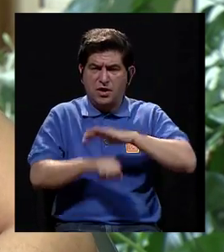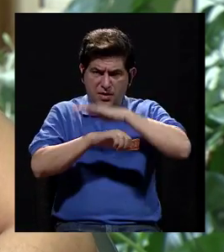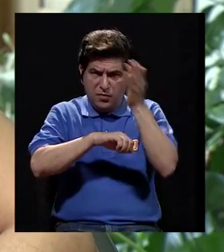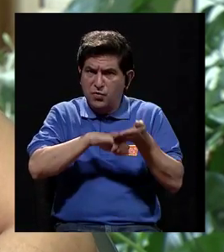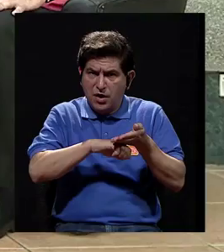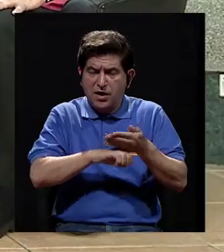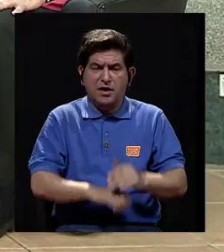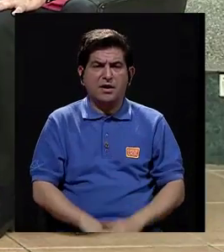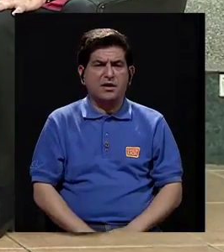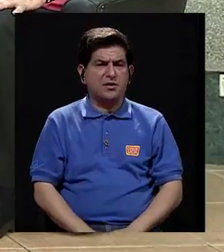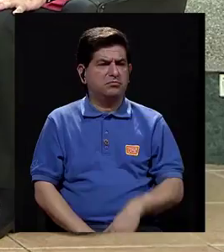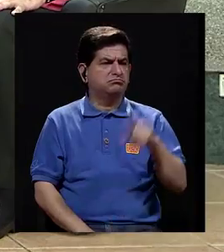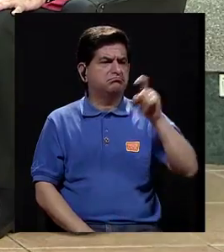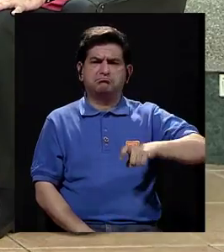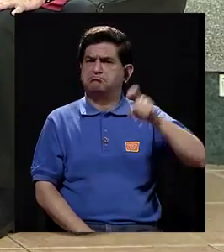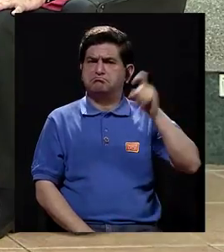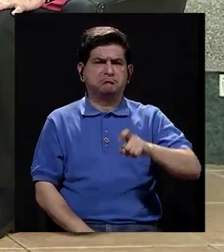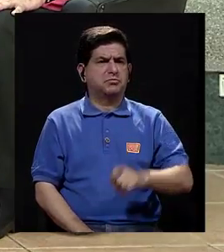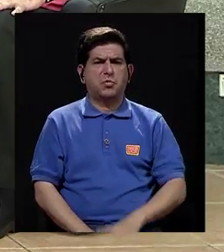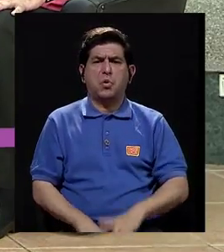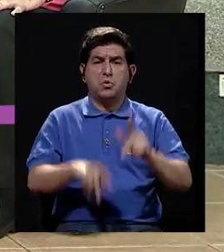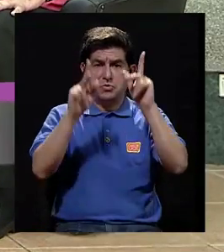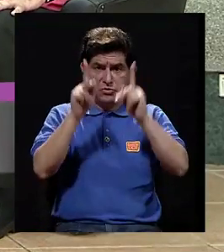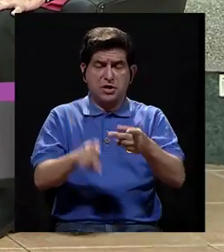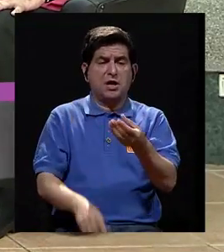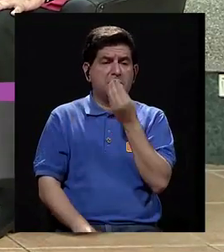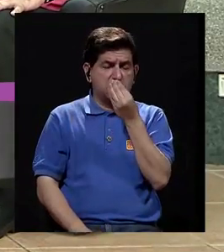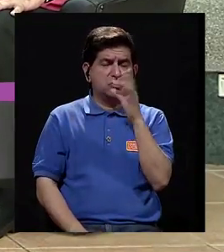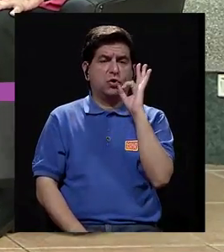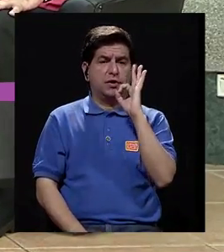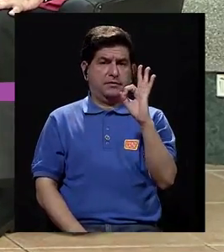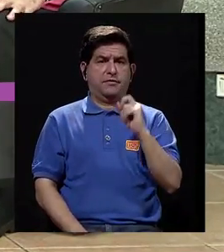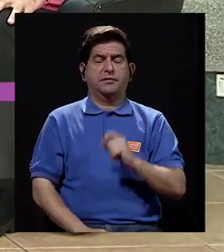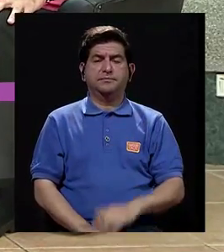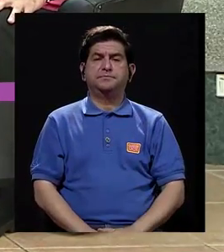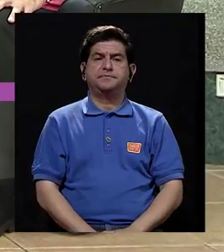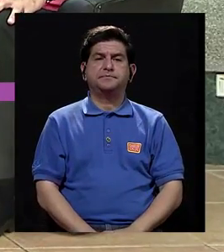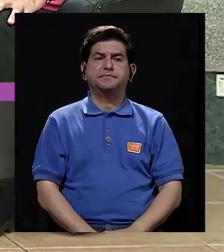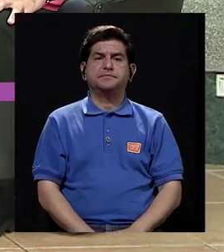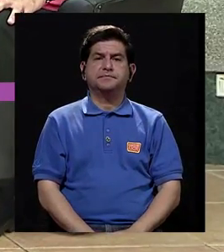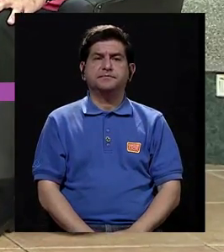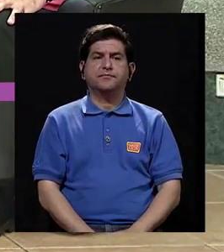embarazada? No es necesario en la medida que la persona se alimenta bien.